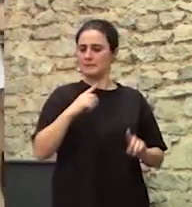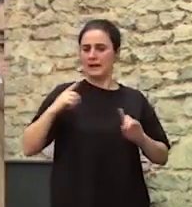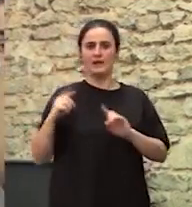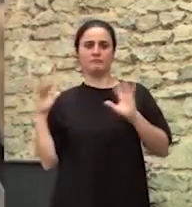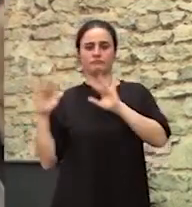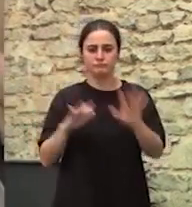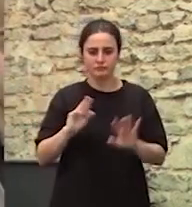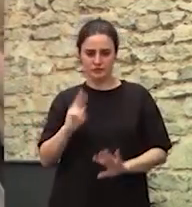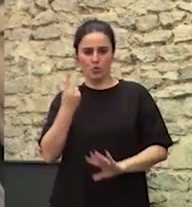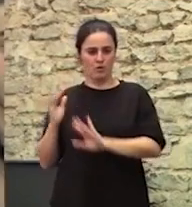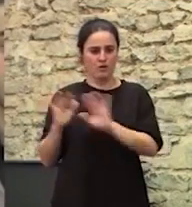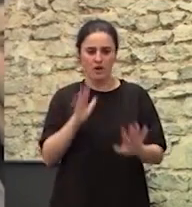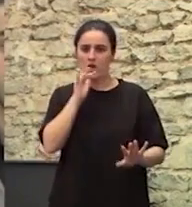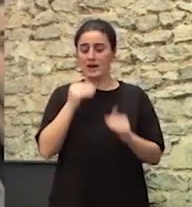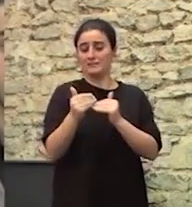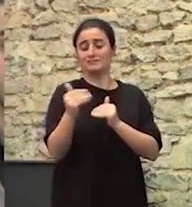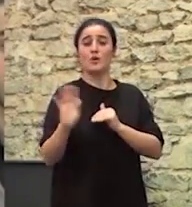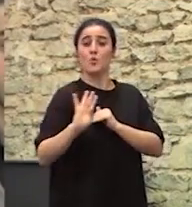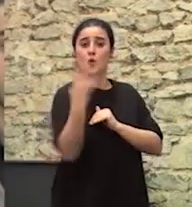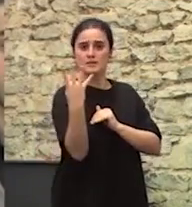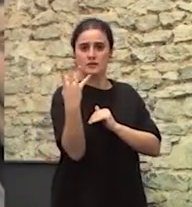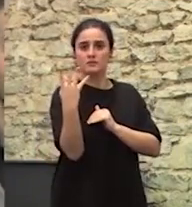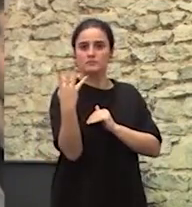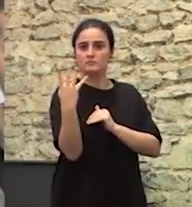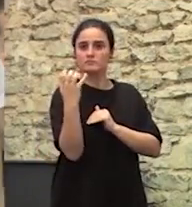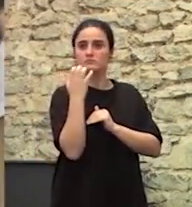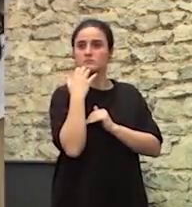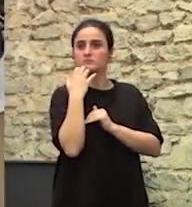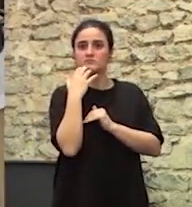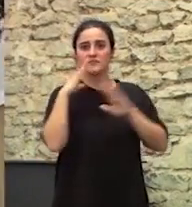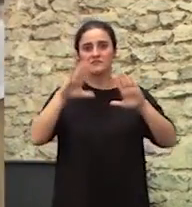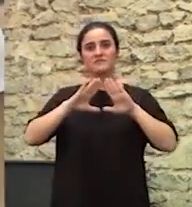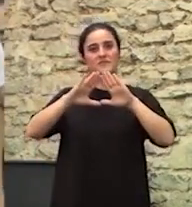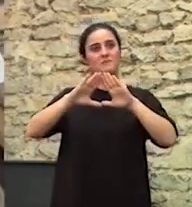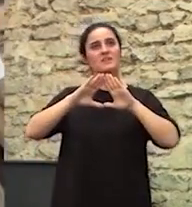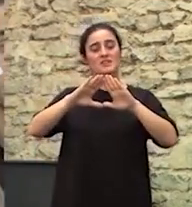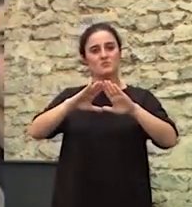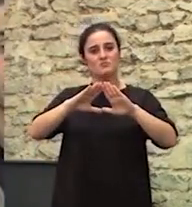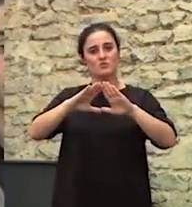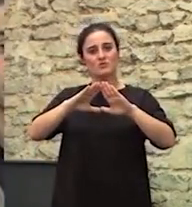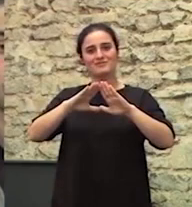tercera ola Y ahora de la cuarta ola que vendrá Si un feminismo no es antirracista